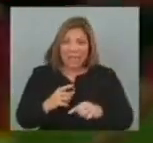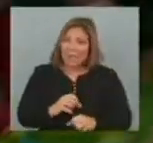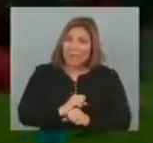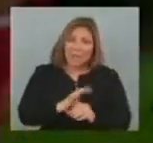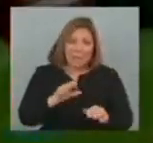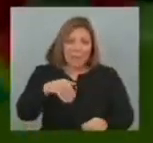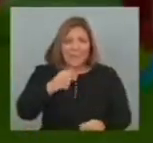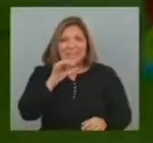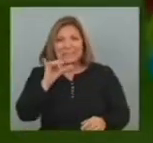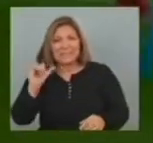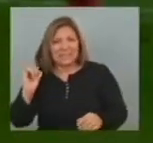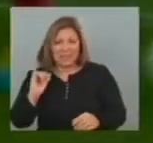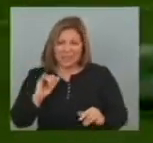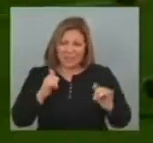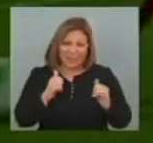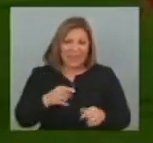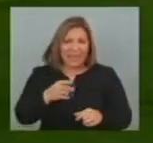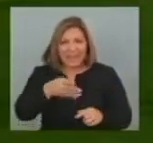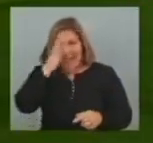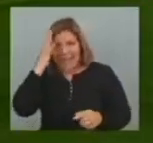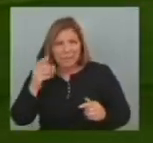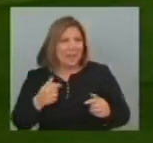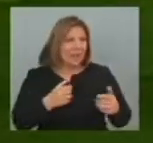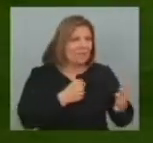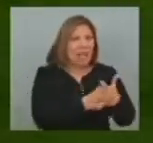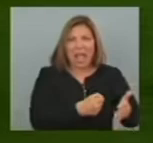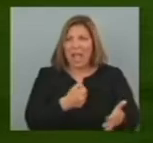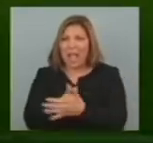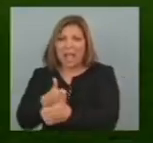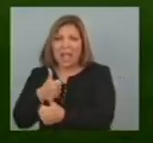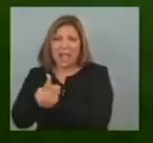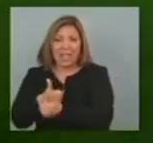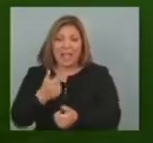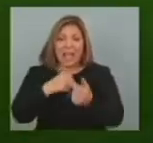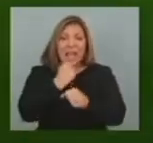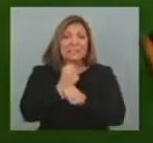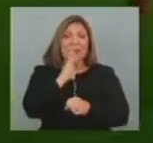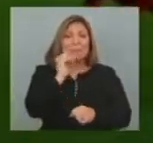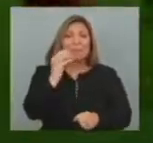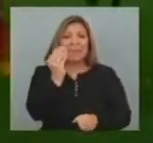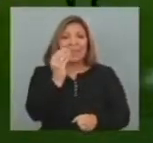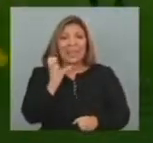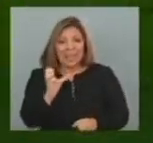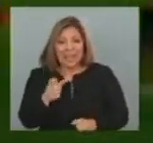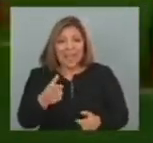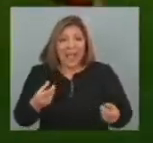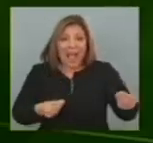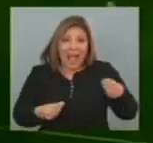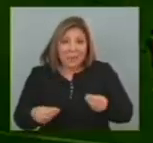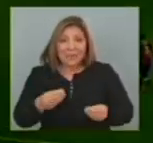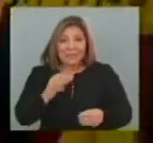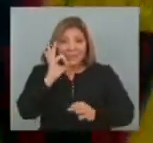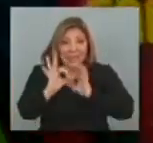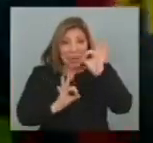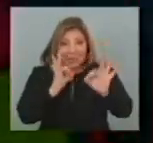Con Messi por el piso Con Neymar Chocando contra todos Y hasta Piqué Se dio el lujo De mostrar algo De habilidad Porque el 0 a